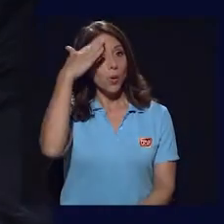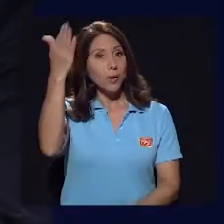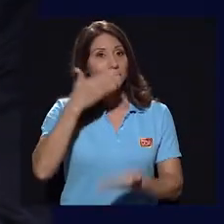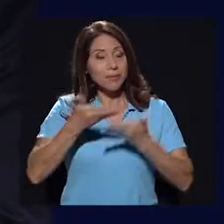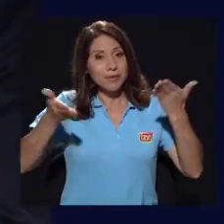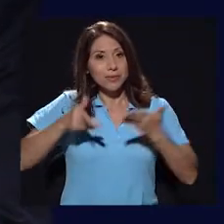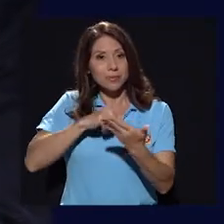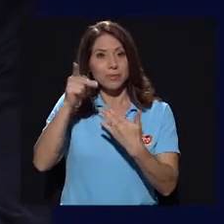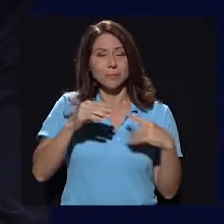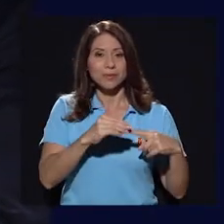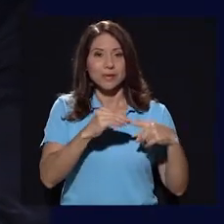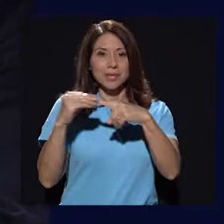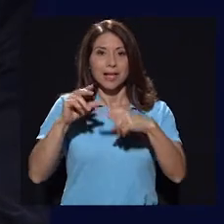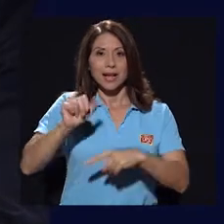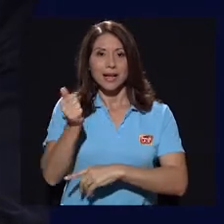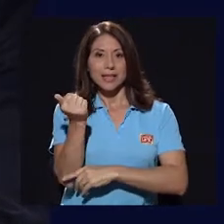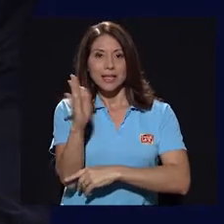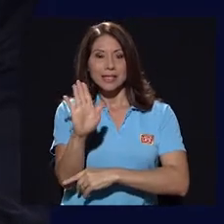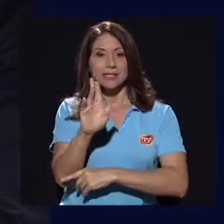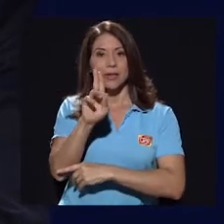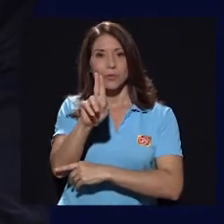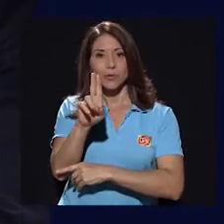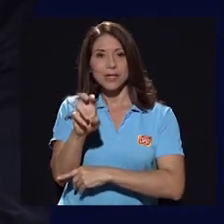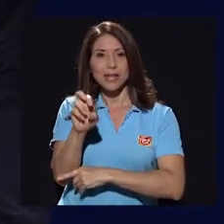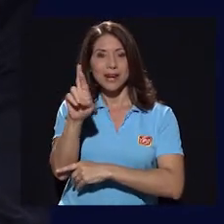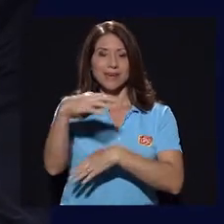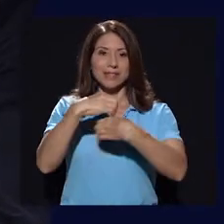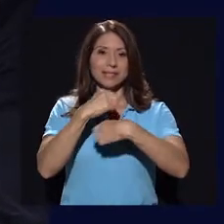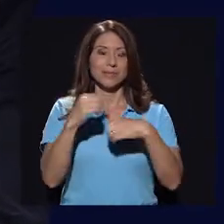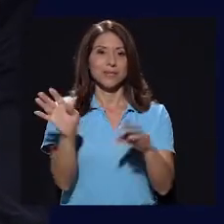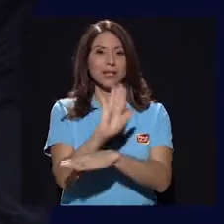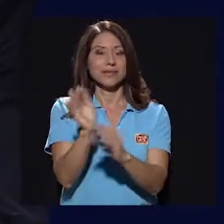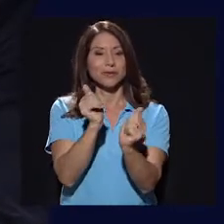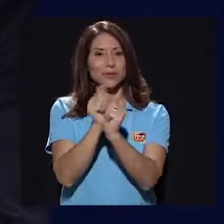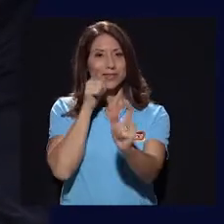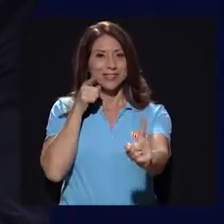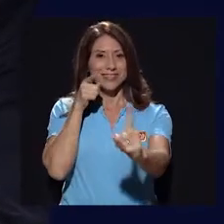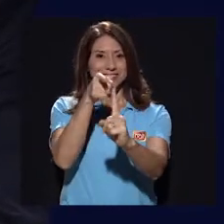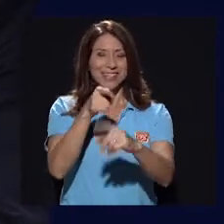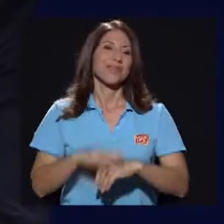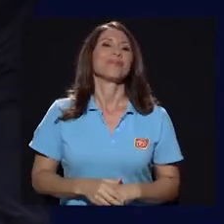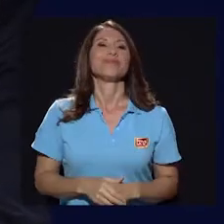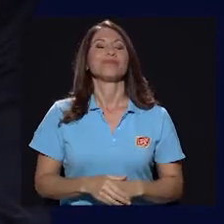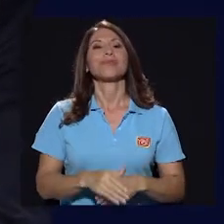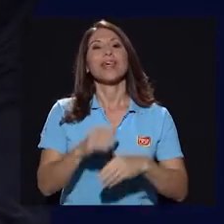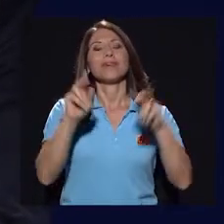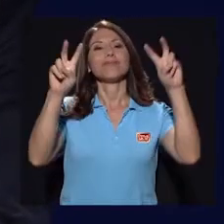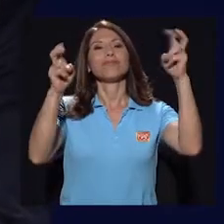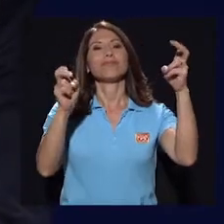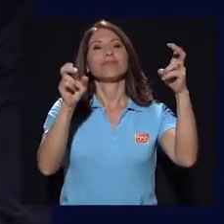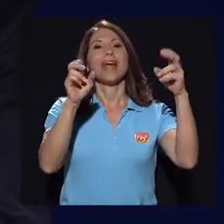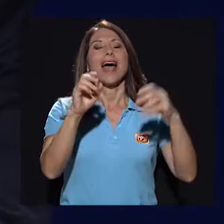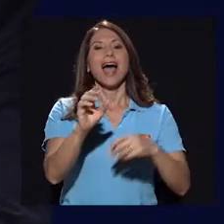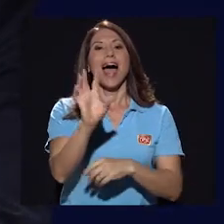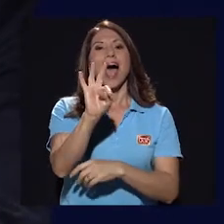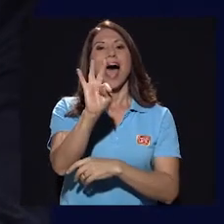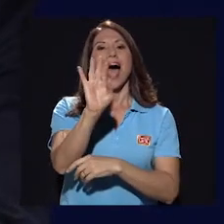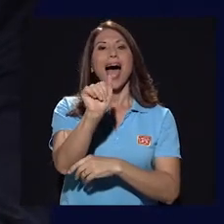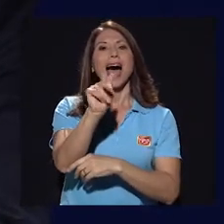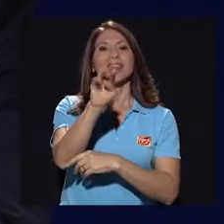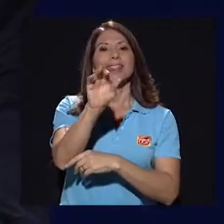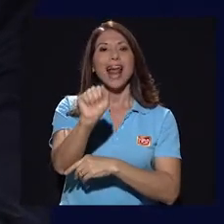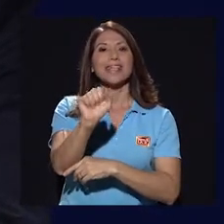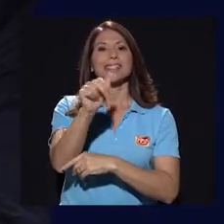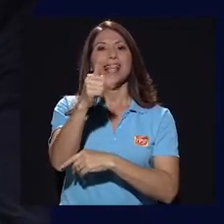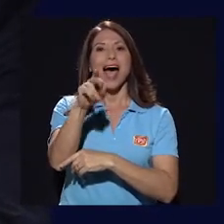Hola, bienvenido a este programa especial de Canal 15 UCR en donde hacemos televisión con sentido. Atrás hay relámpagos, ese